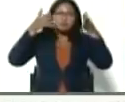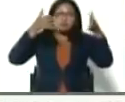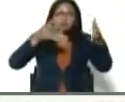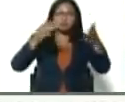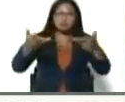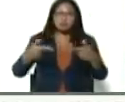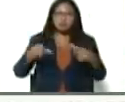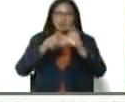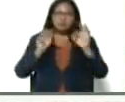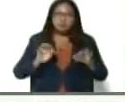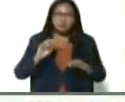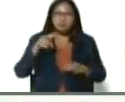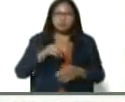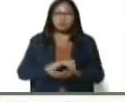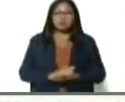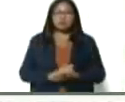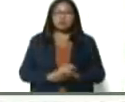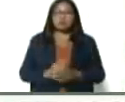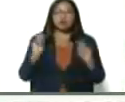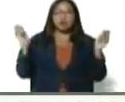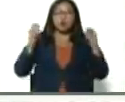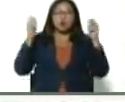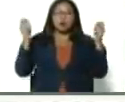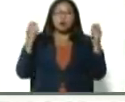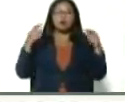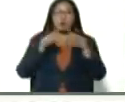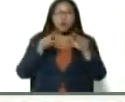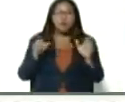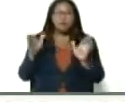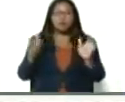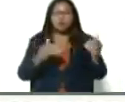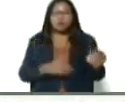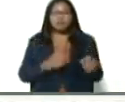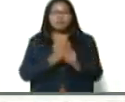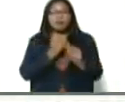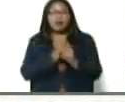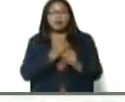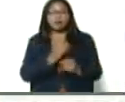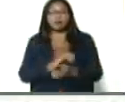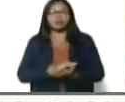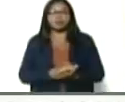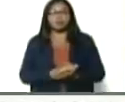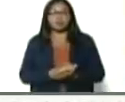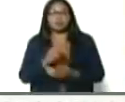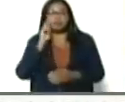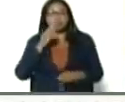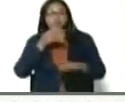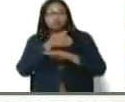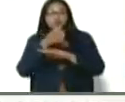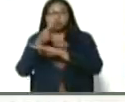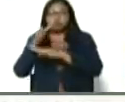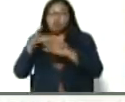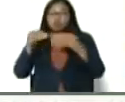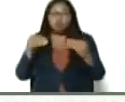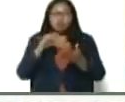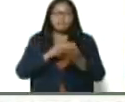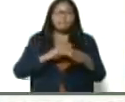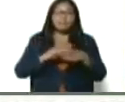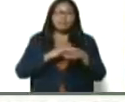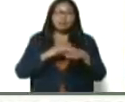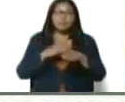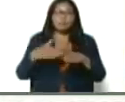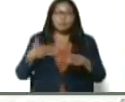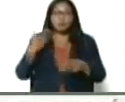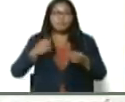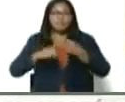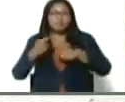daba, estamos haciendo, las jornadas, de los clas, obreros, estamos, yendo, a nuestros ministerios, para, también, poder vender,